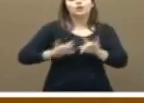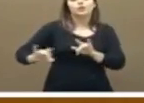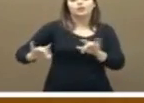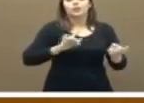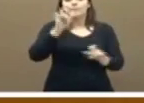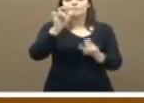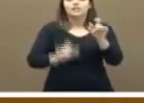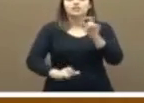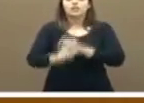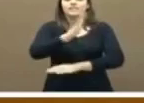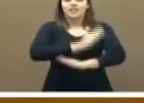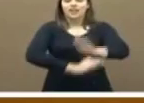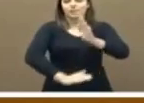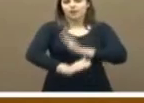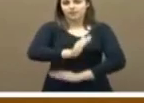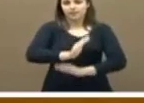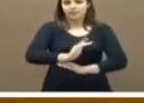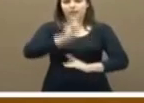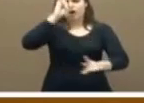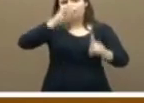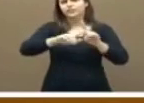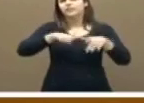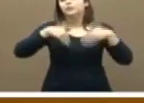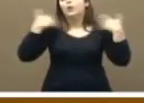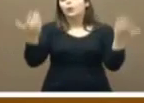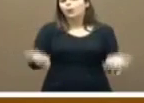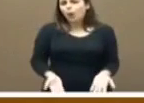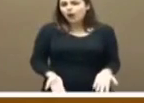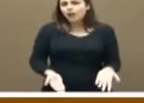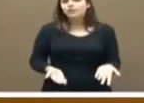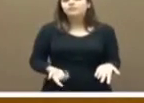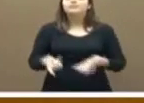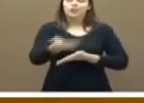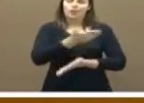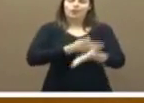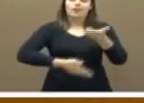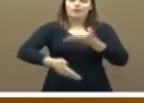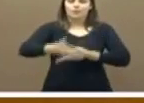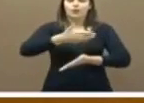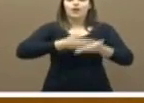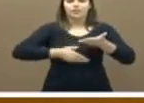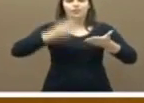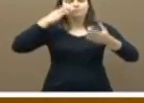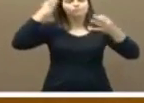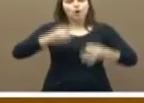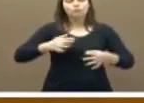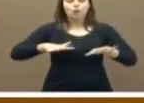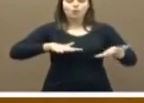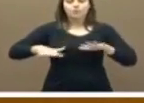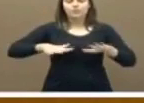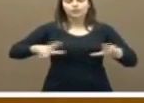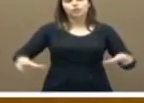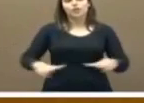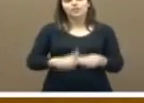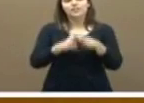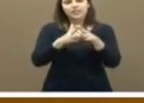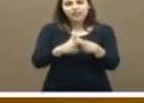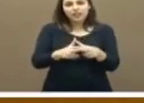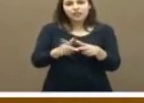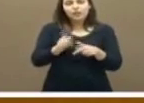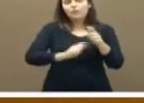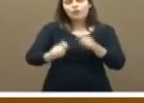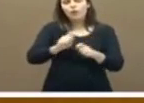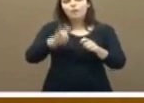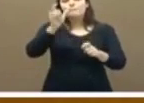Personas con Discapacidad con el fin de institucionalizar la colaboración del movimiento asociativo de las personas con